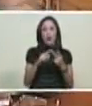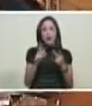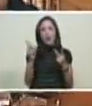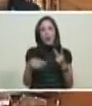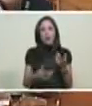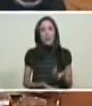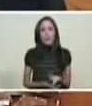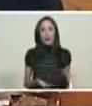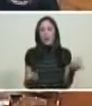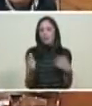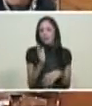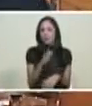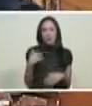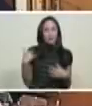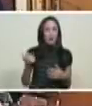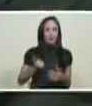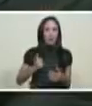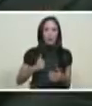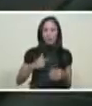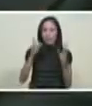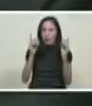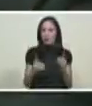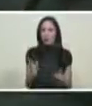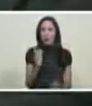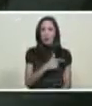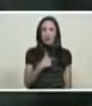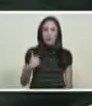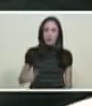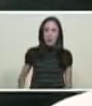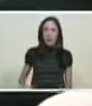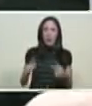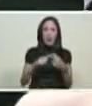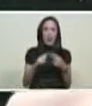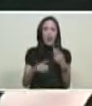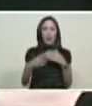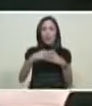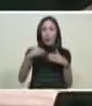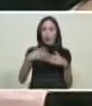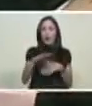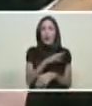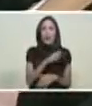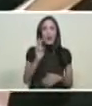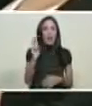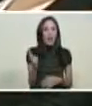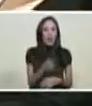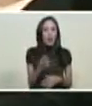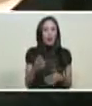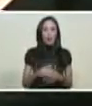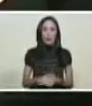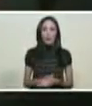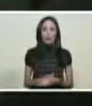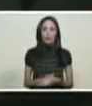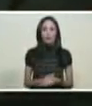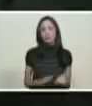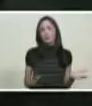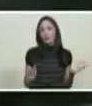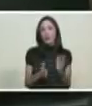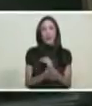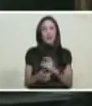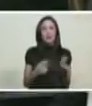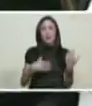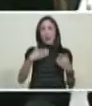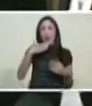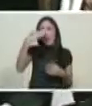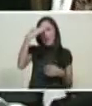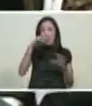pueden hacer en la moneda que quieran en yuanes en dólares en euros en liras turcas en